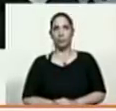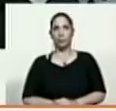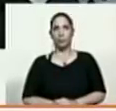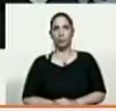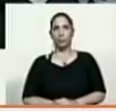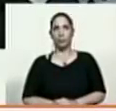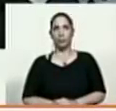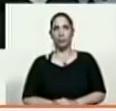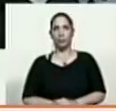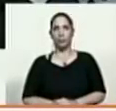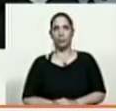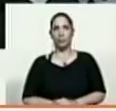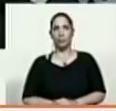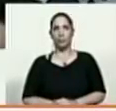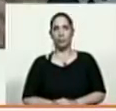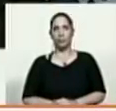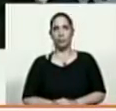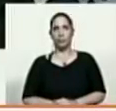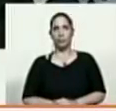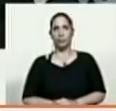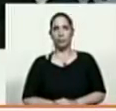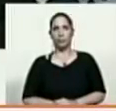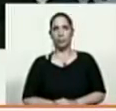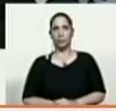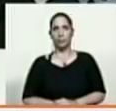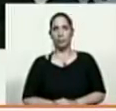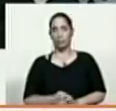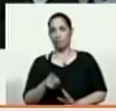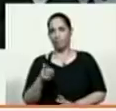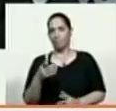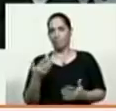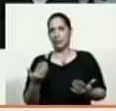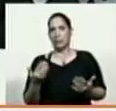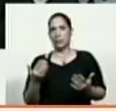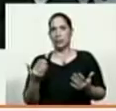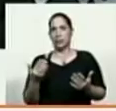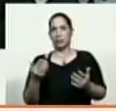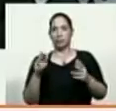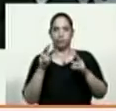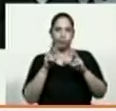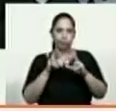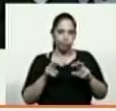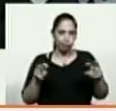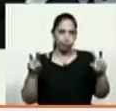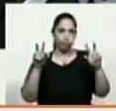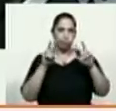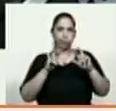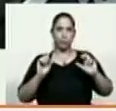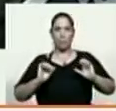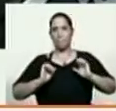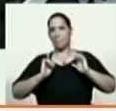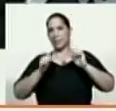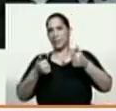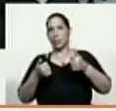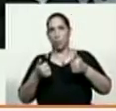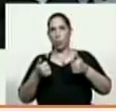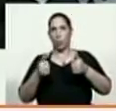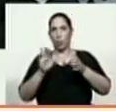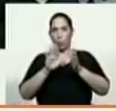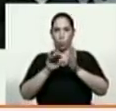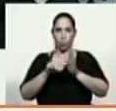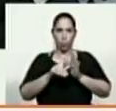lo que, como parte de una escalada que comenzó con la usurpación